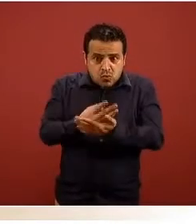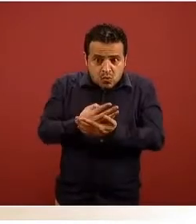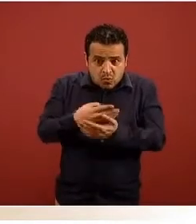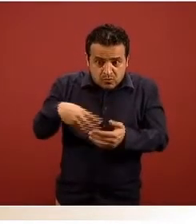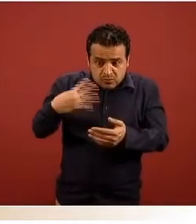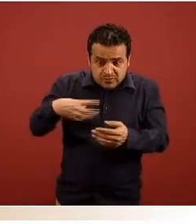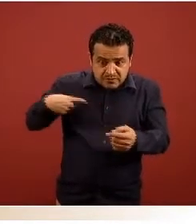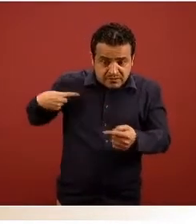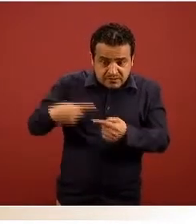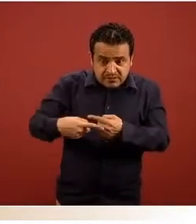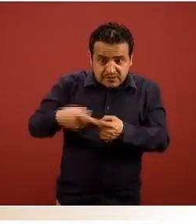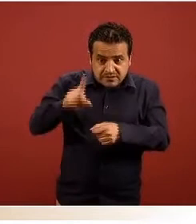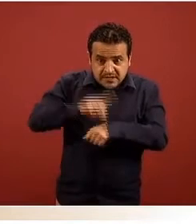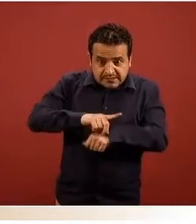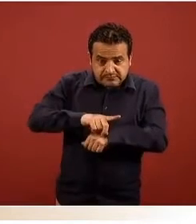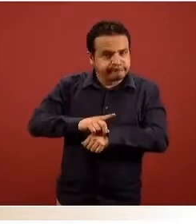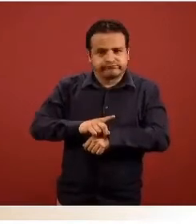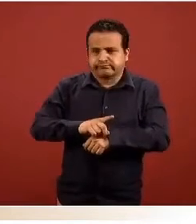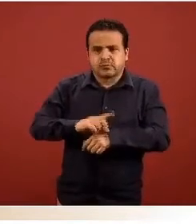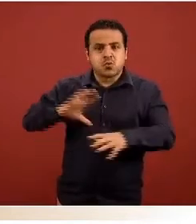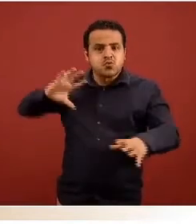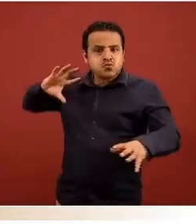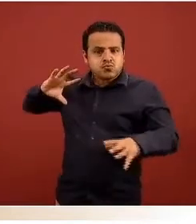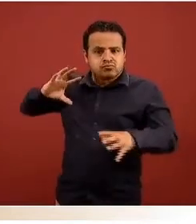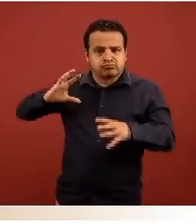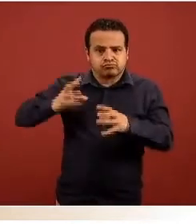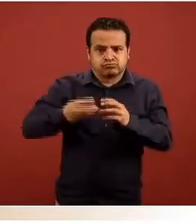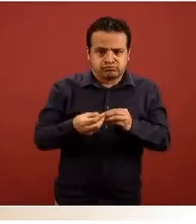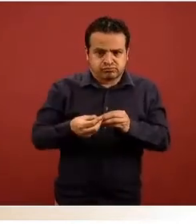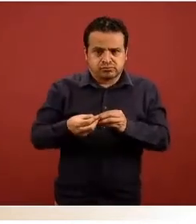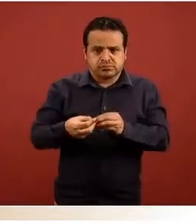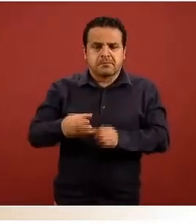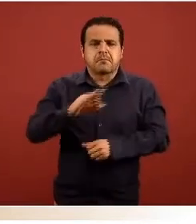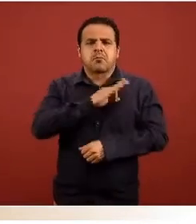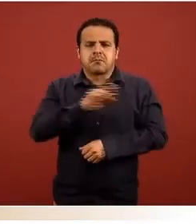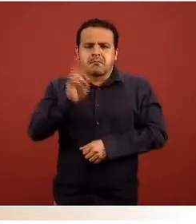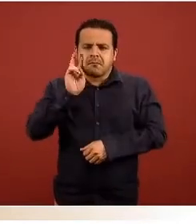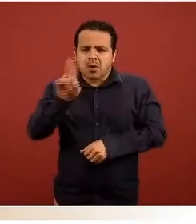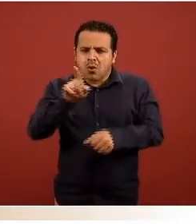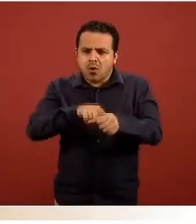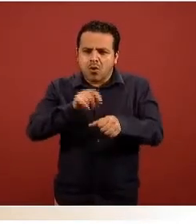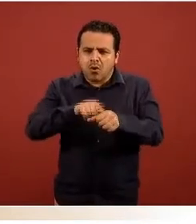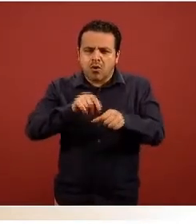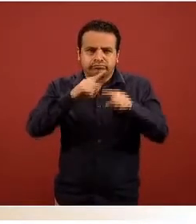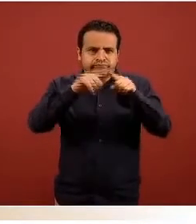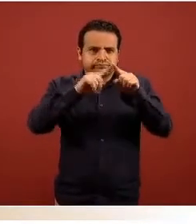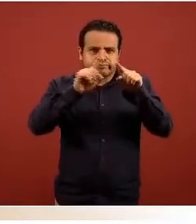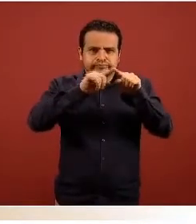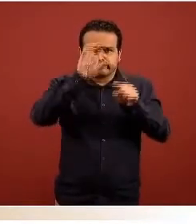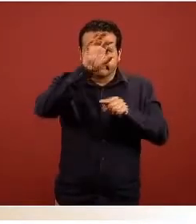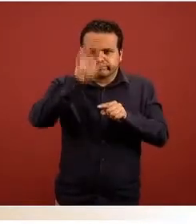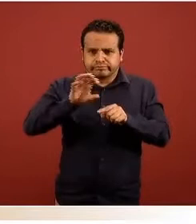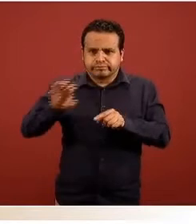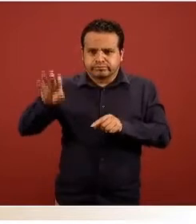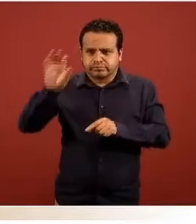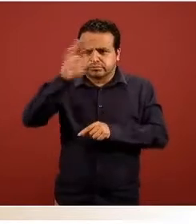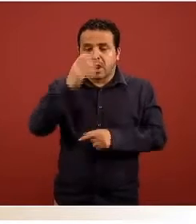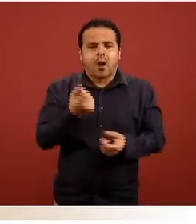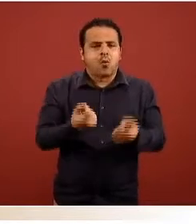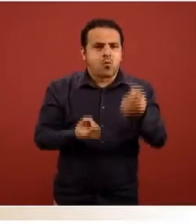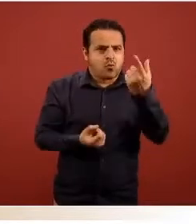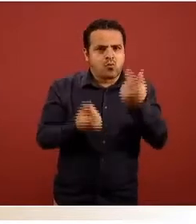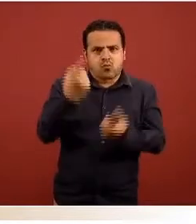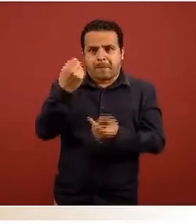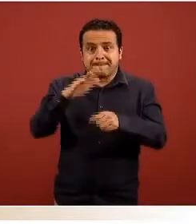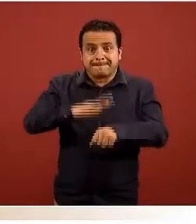y bueno vemos la escala de colores que en su momento nos representan los estados que tienen integrada la mayor carga de